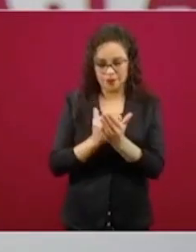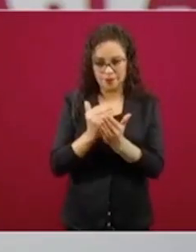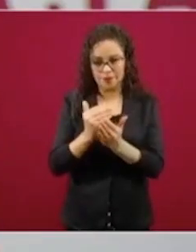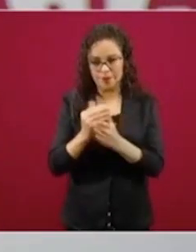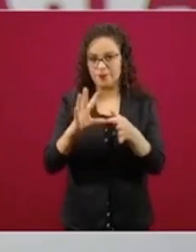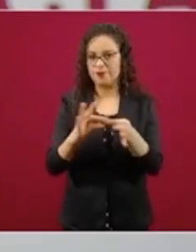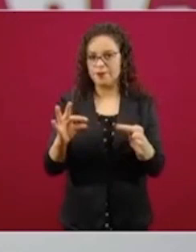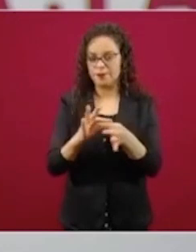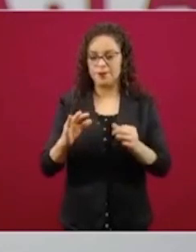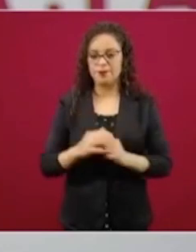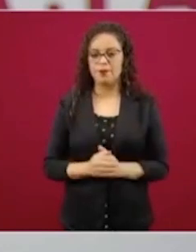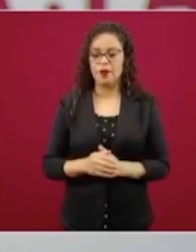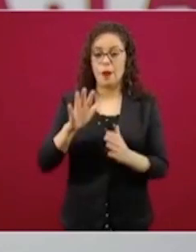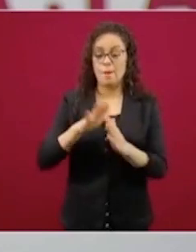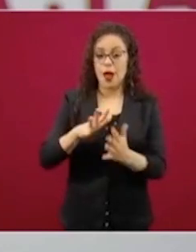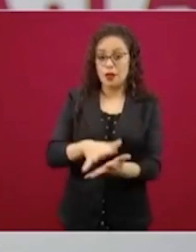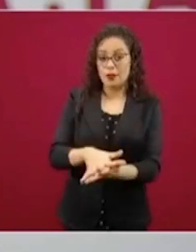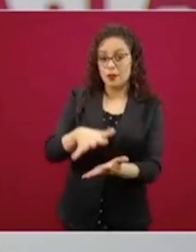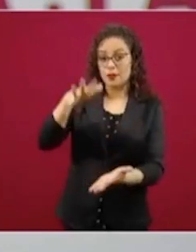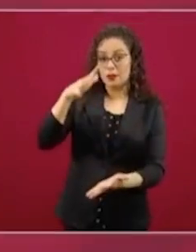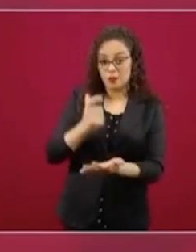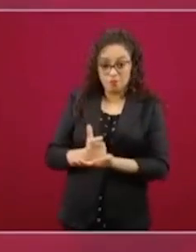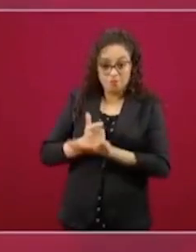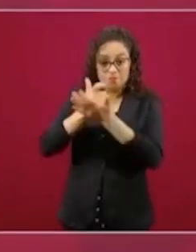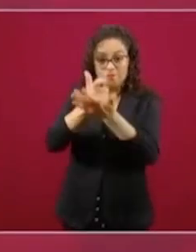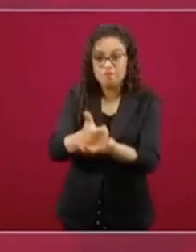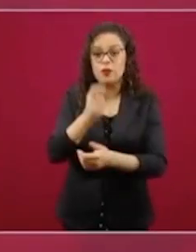inversión la están haciendo laboratorios privados.